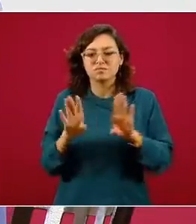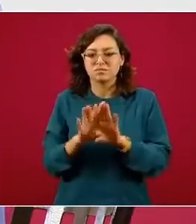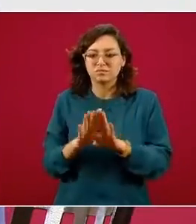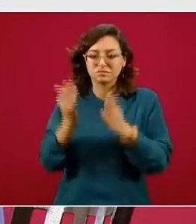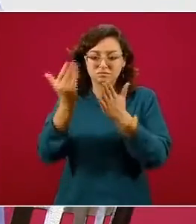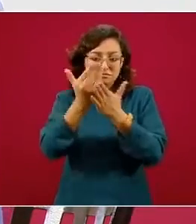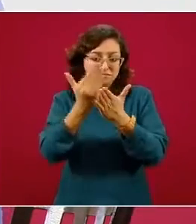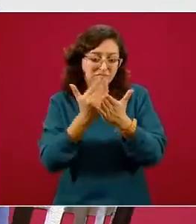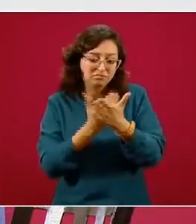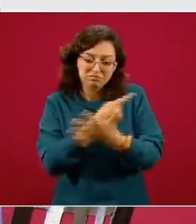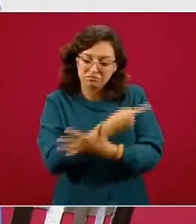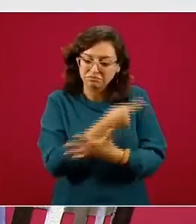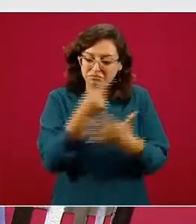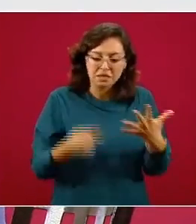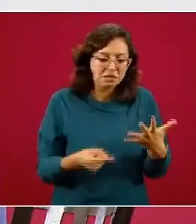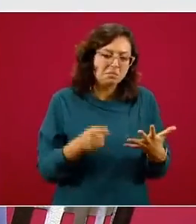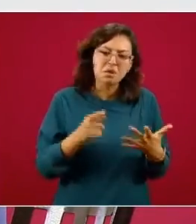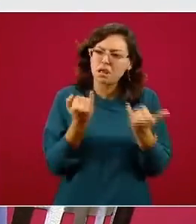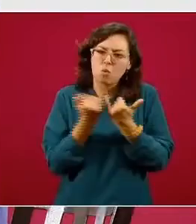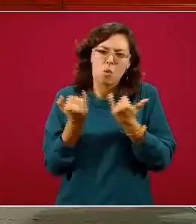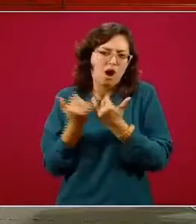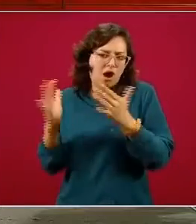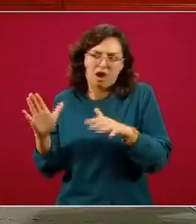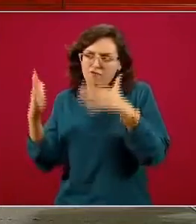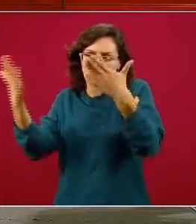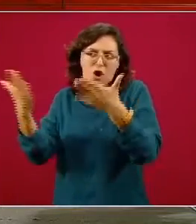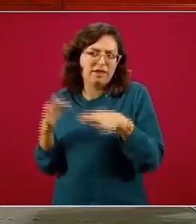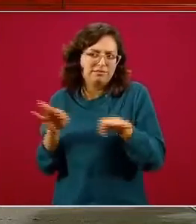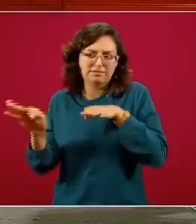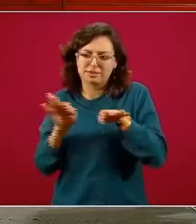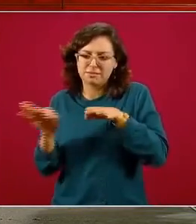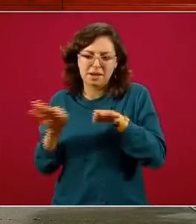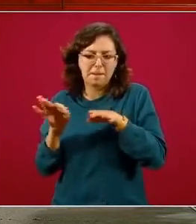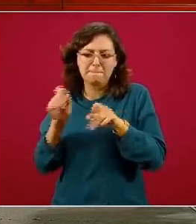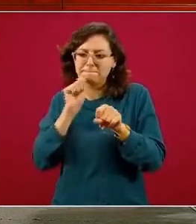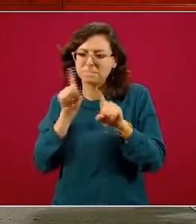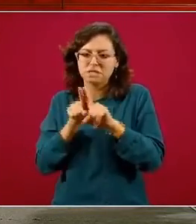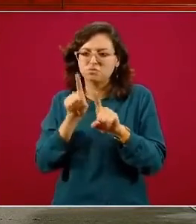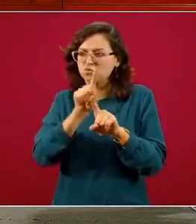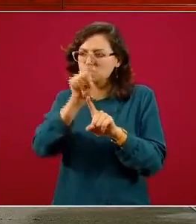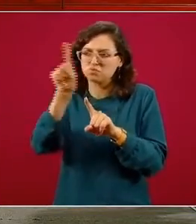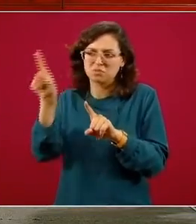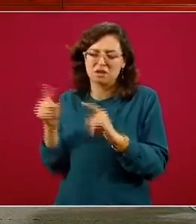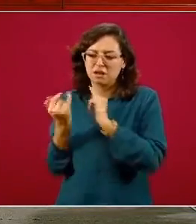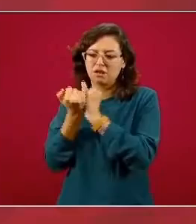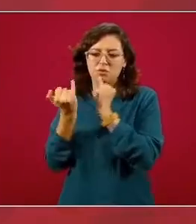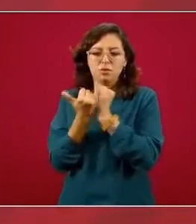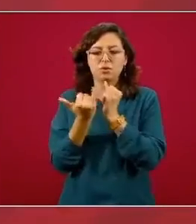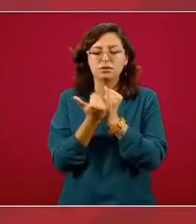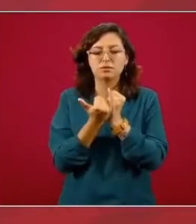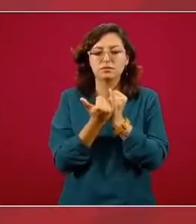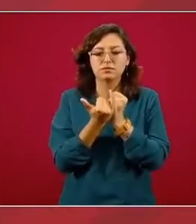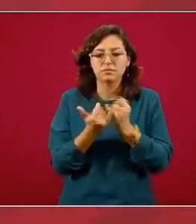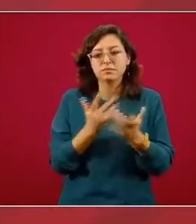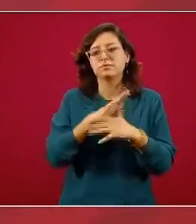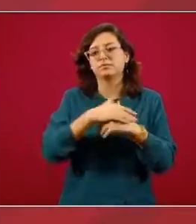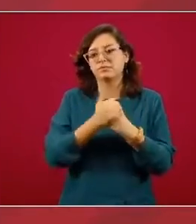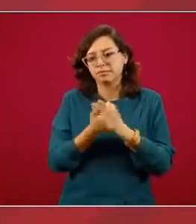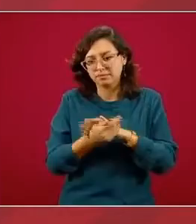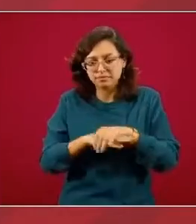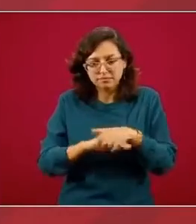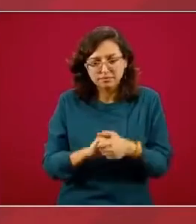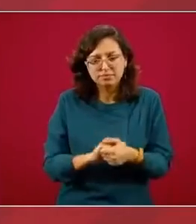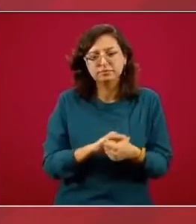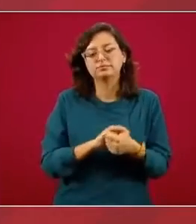elementos elementos que son muy parecidos a los que tenemos en el espacio laboral y en otros muchos espacios el lavado de manos